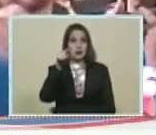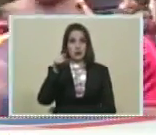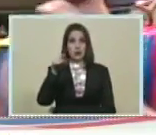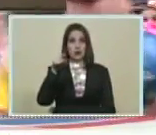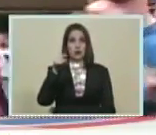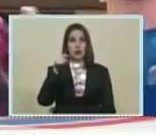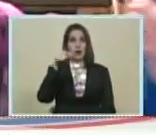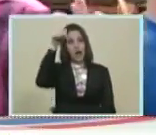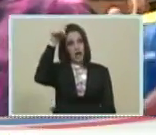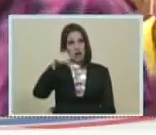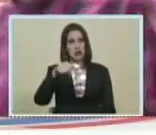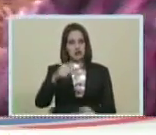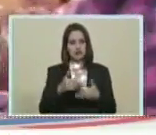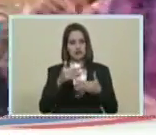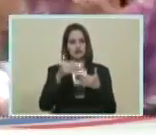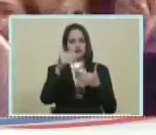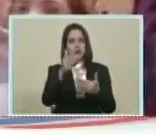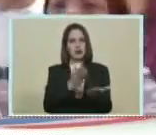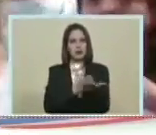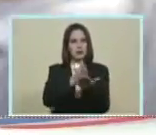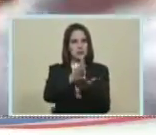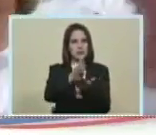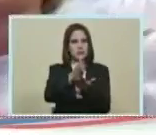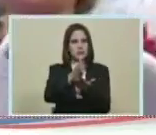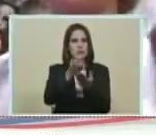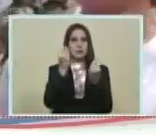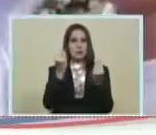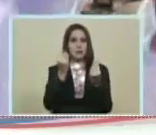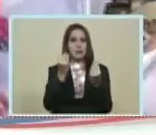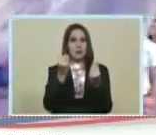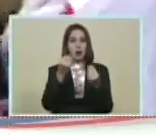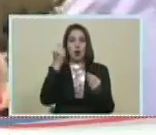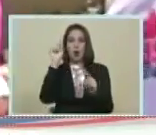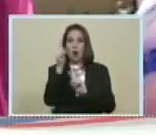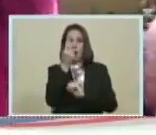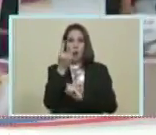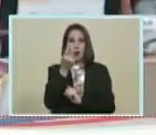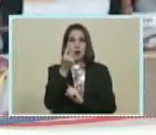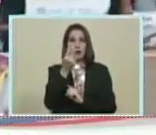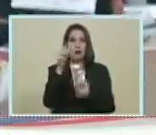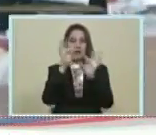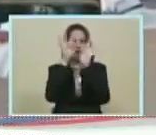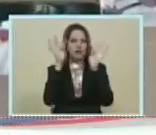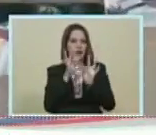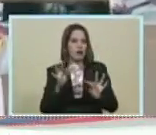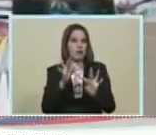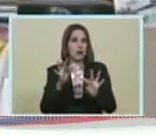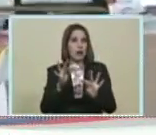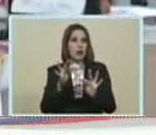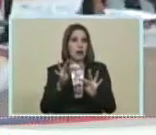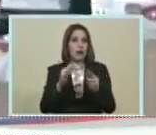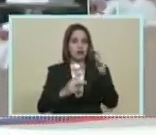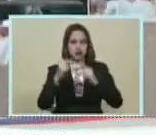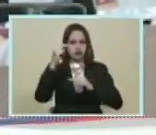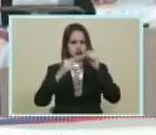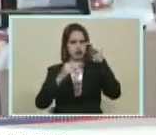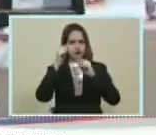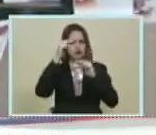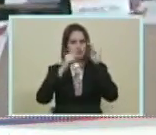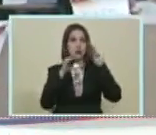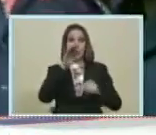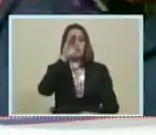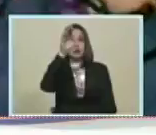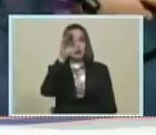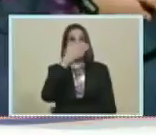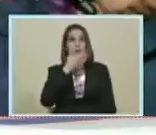Adelante es el camino De que Lo único Que tenemos Por delante Es la construcción Del